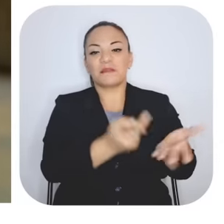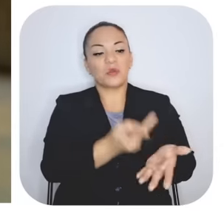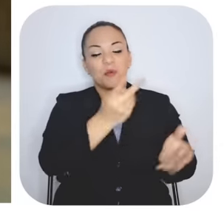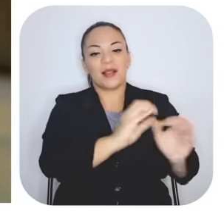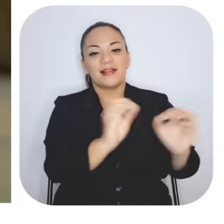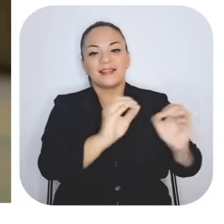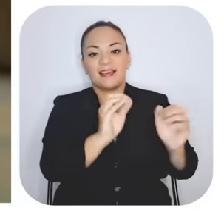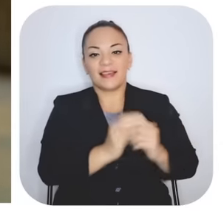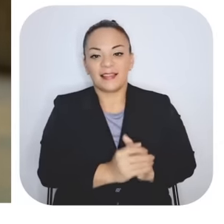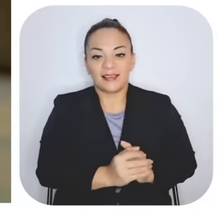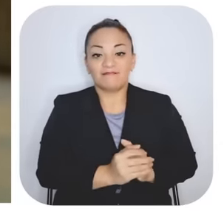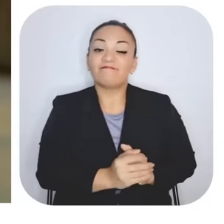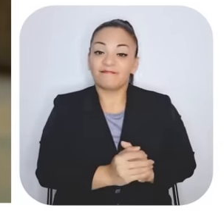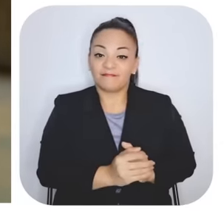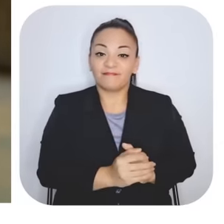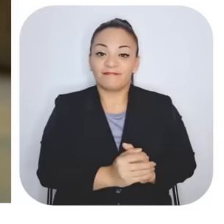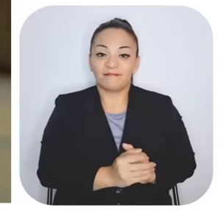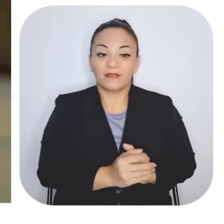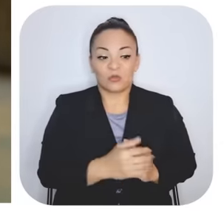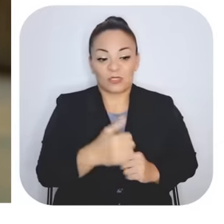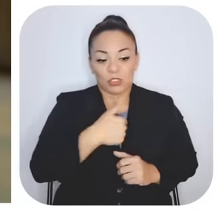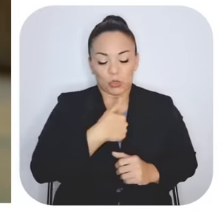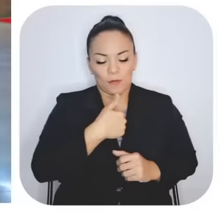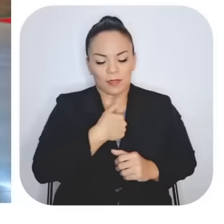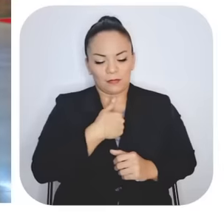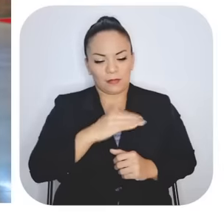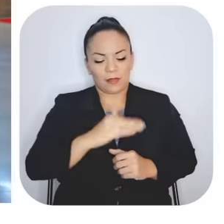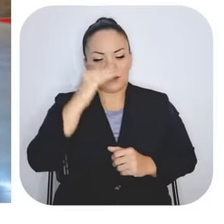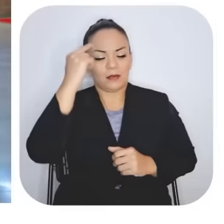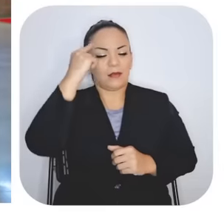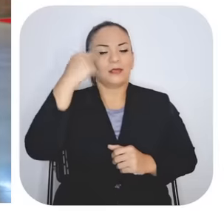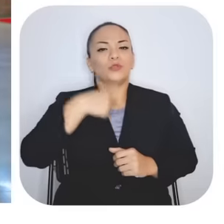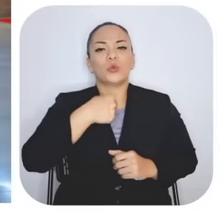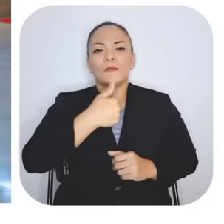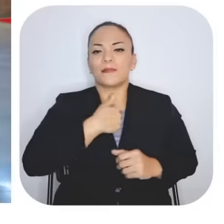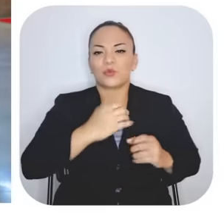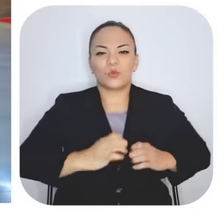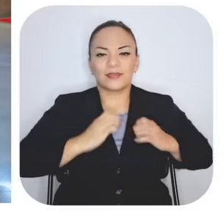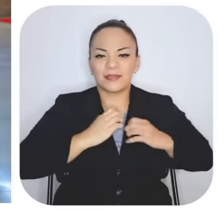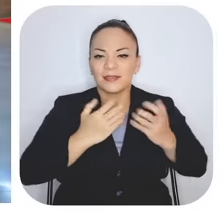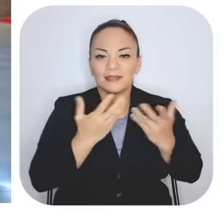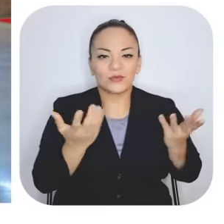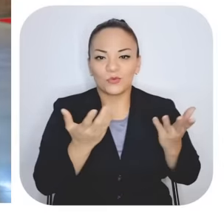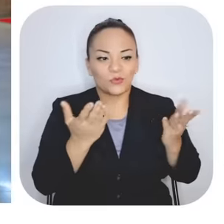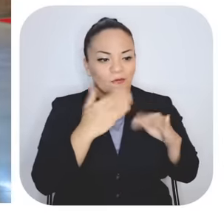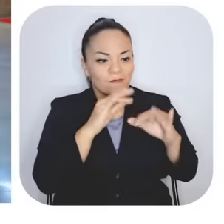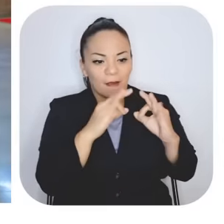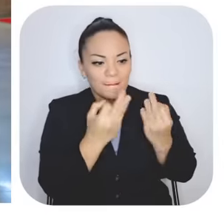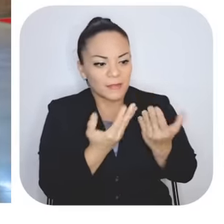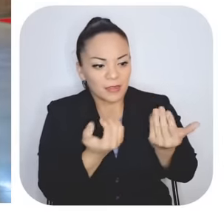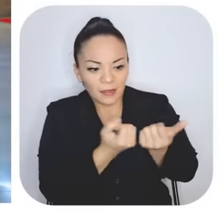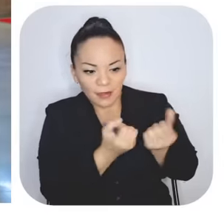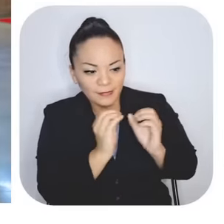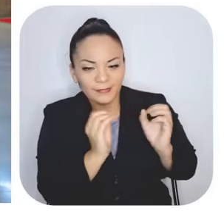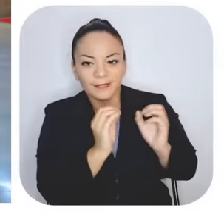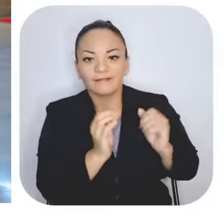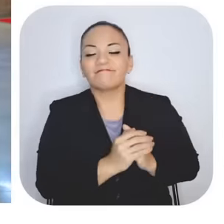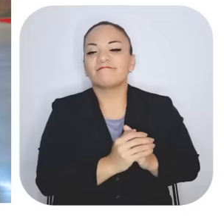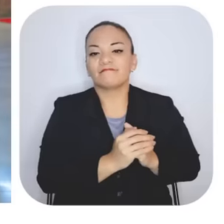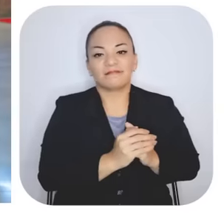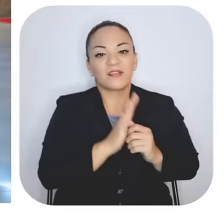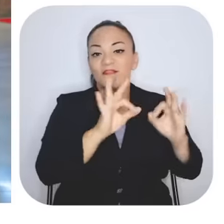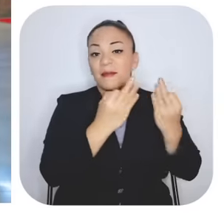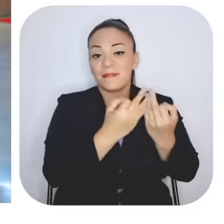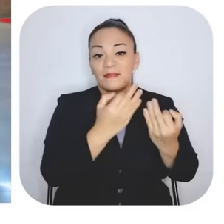valía nada, entonces para mí yo no existía, no había la gente para mi familia. Y mi familia siempre fue